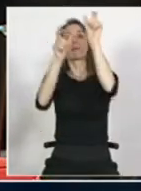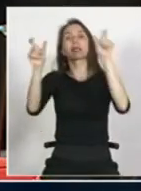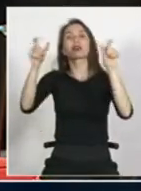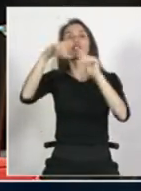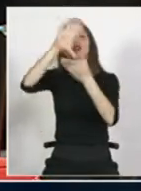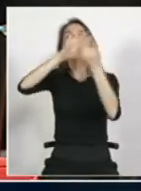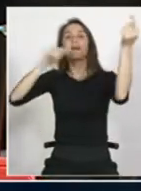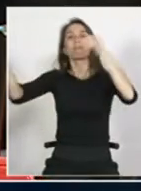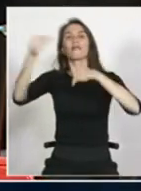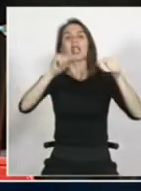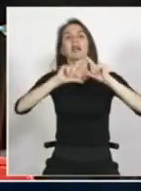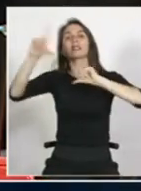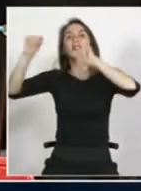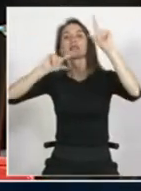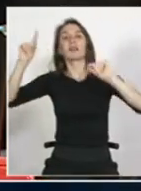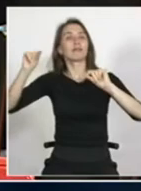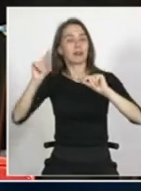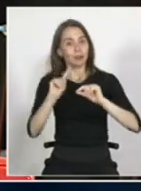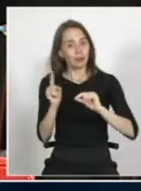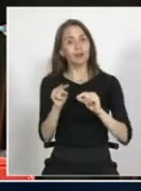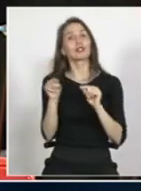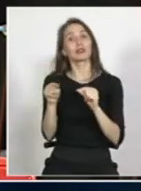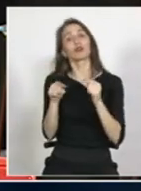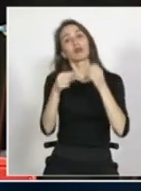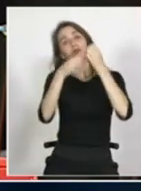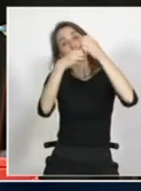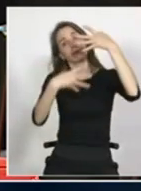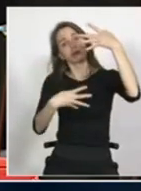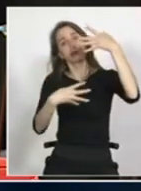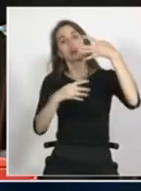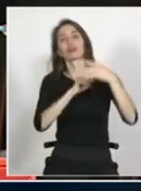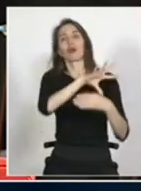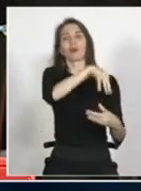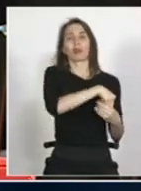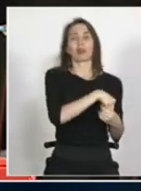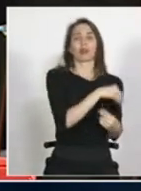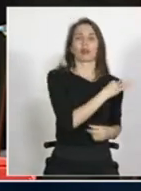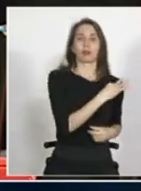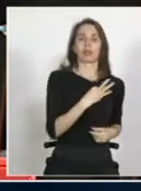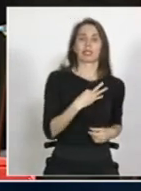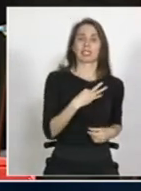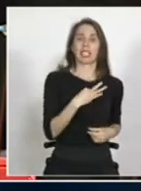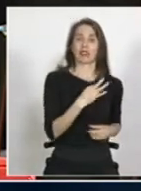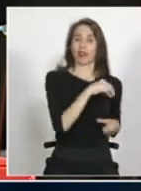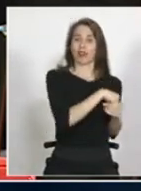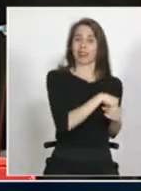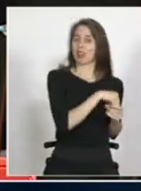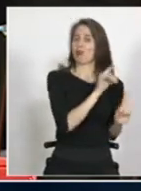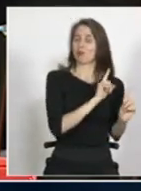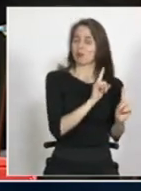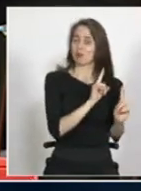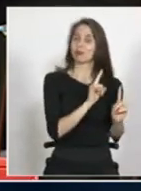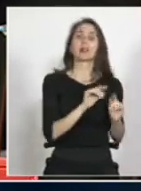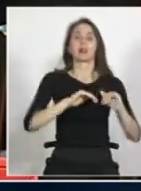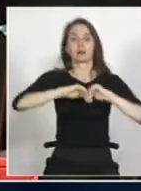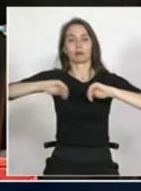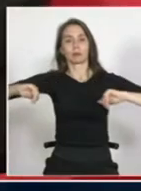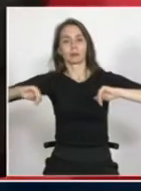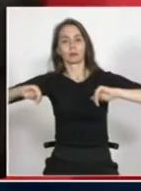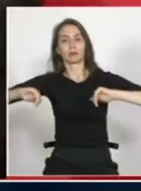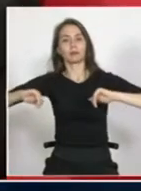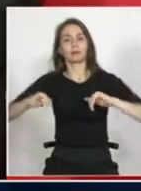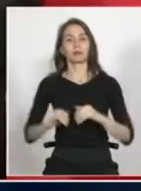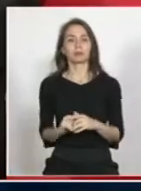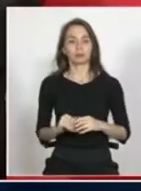amplio, ¿cierto?, que lo que hoy día tenemos y que no esté al alero el ministerio del interior, yo concuerdo con eso. Y luego, para ir ya más al